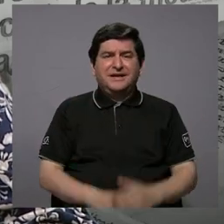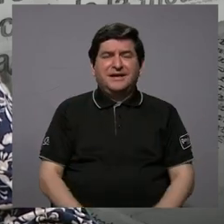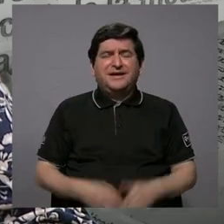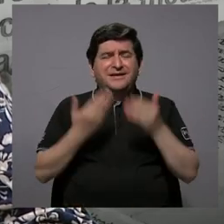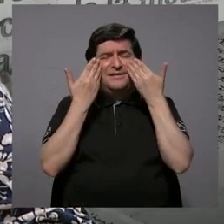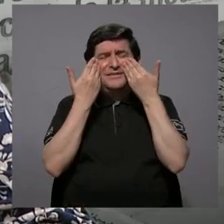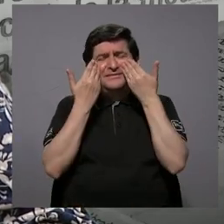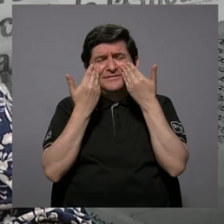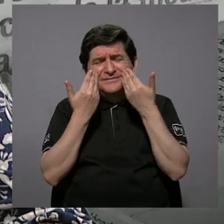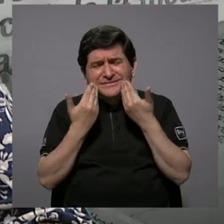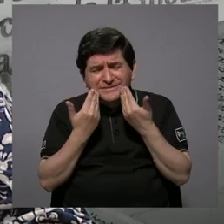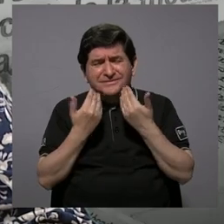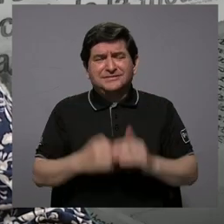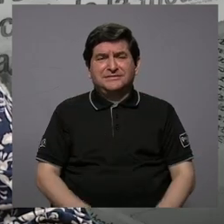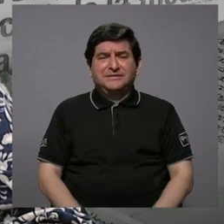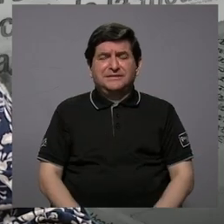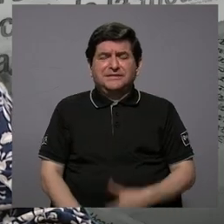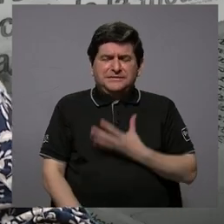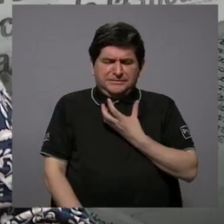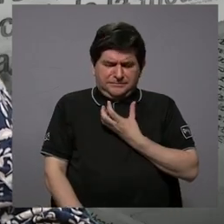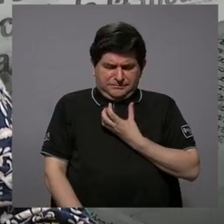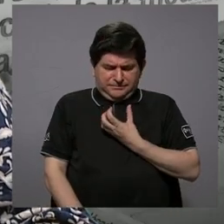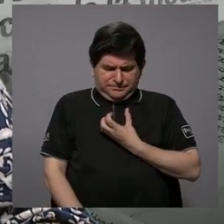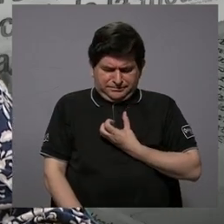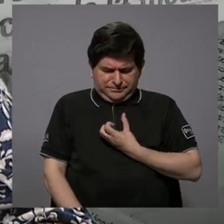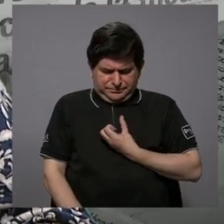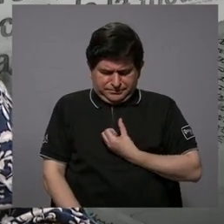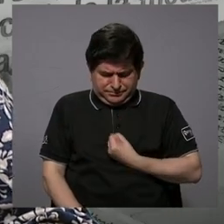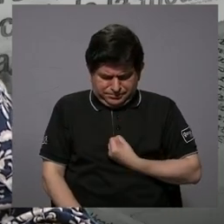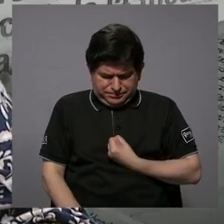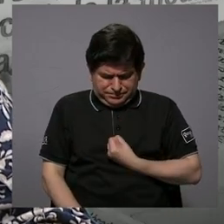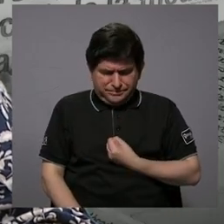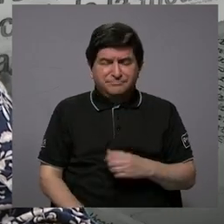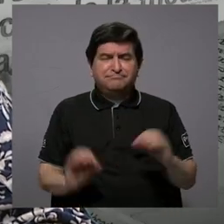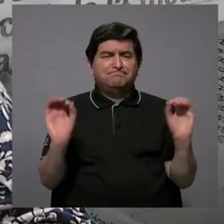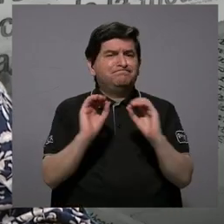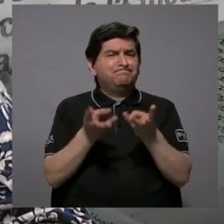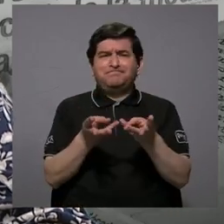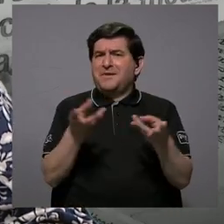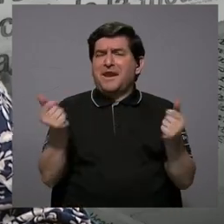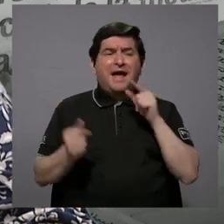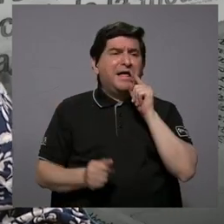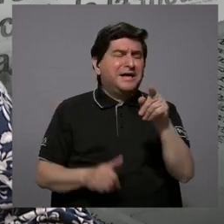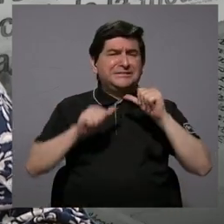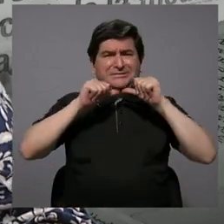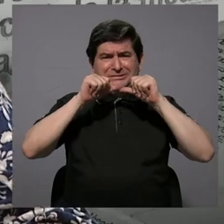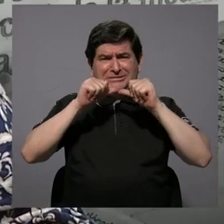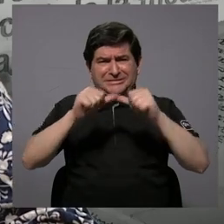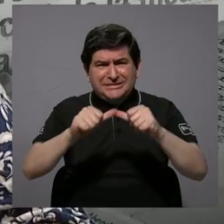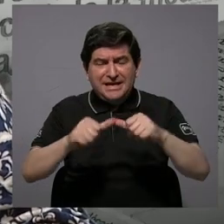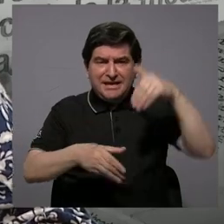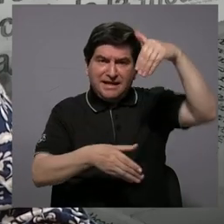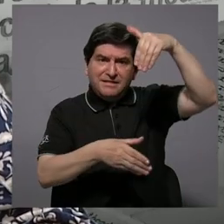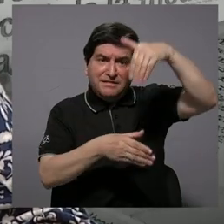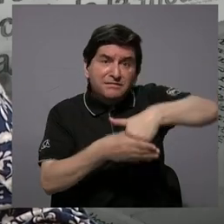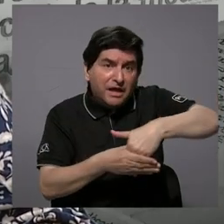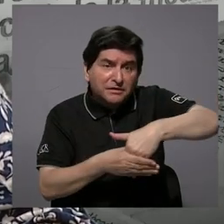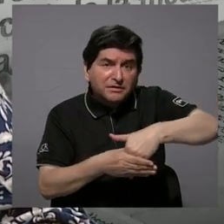tristeza y era una amargura que no tenía solución si ellos seguían metidos en